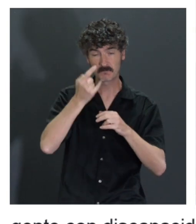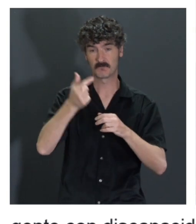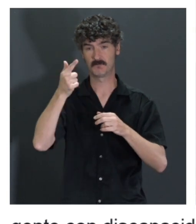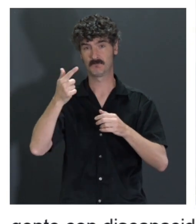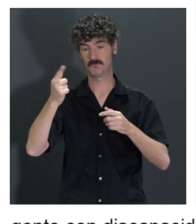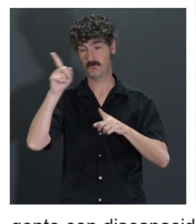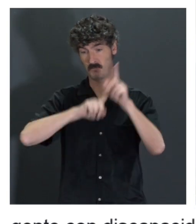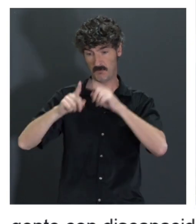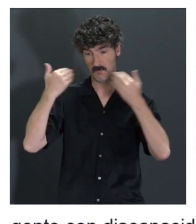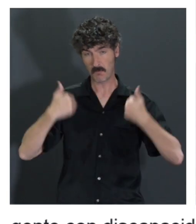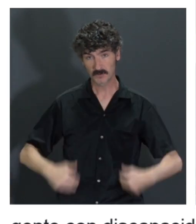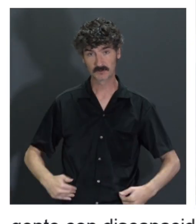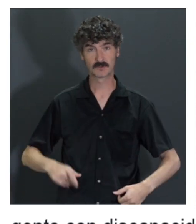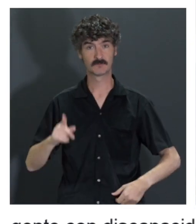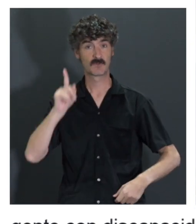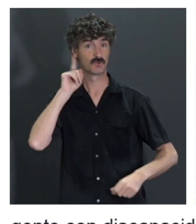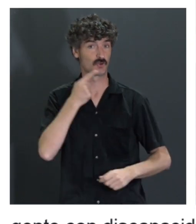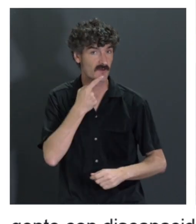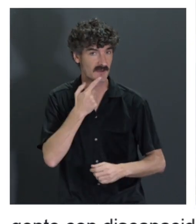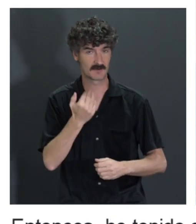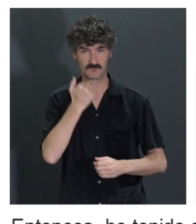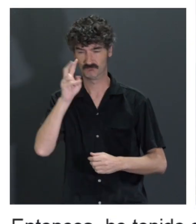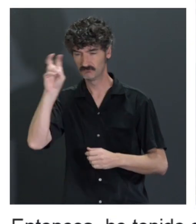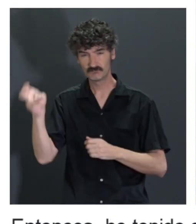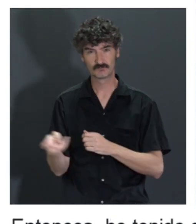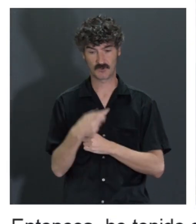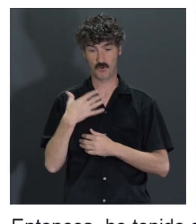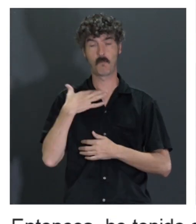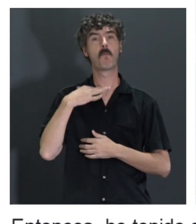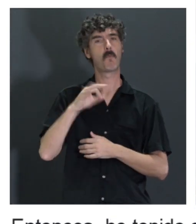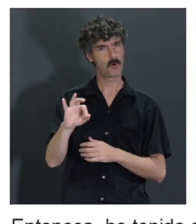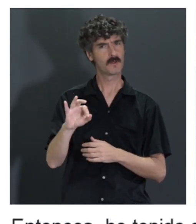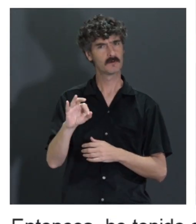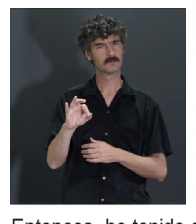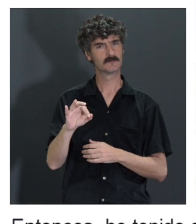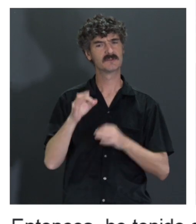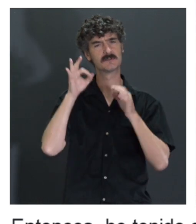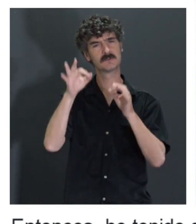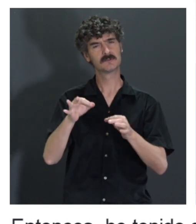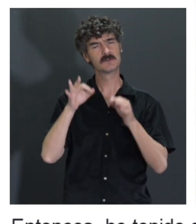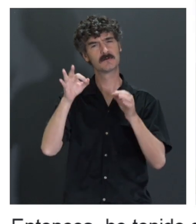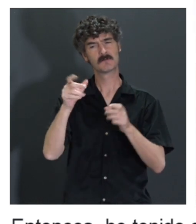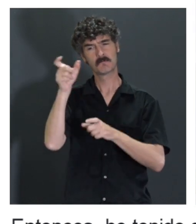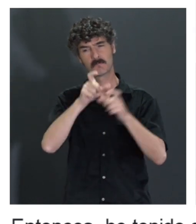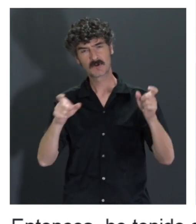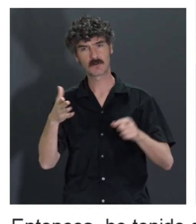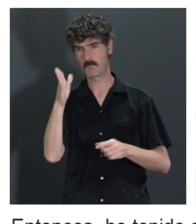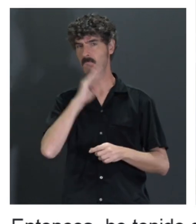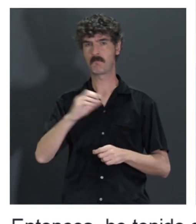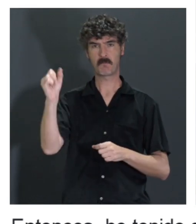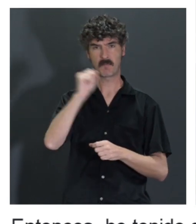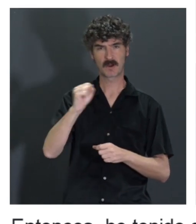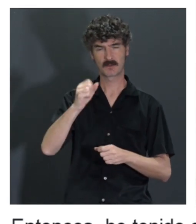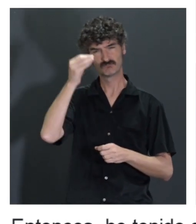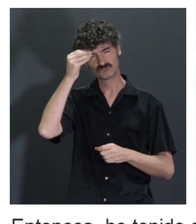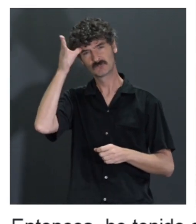motóricos, con sordera. Bueno, y además siempre que puedo, pues tengo, yo creo que mucha gente maravillosa, la cual muy